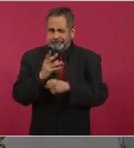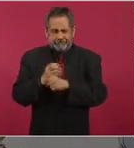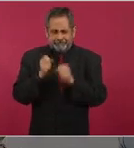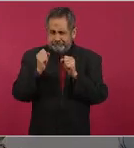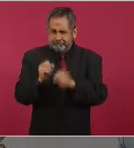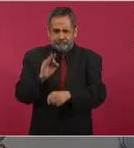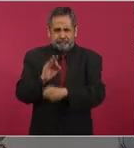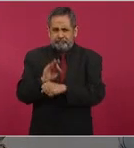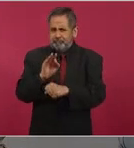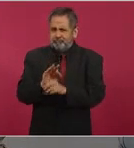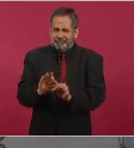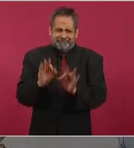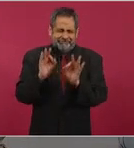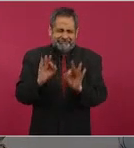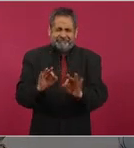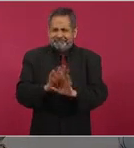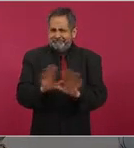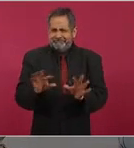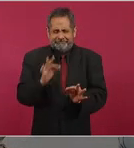protección,